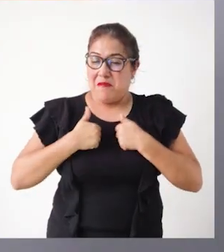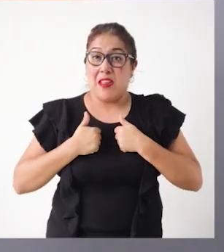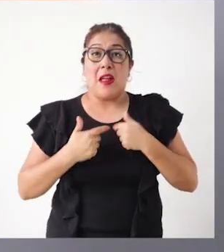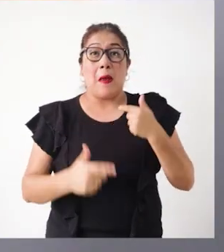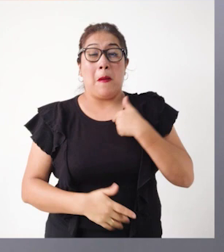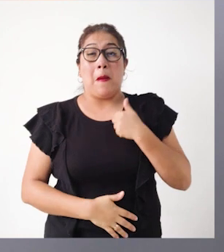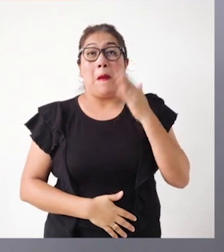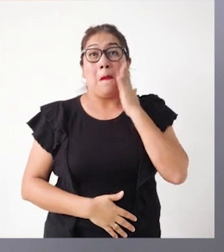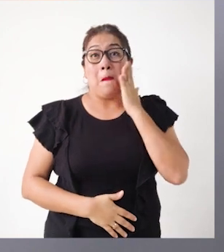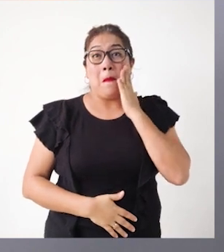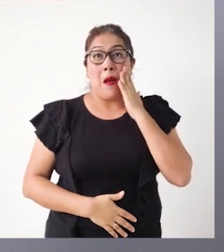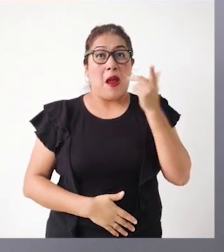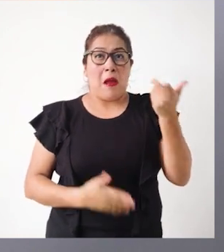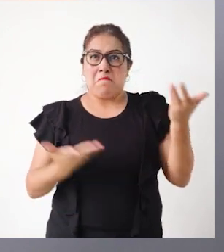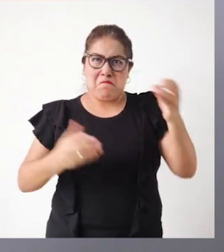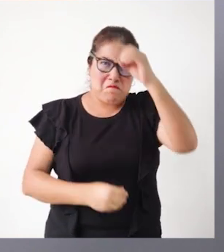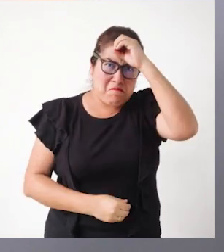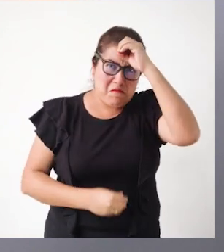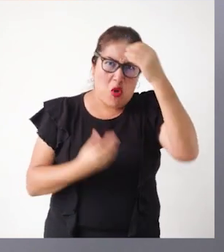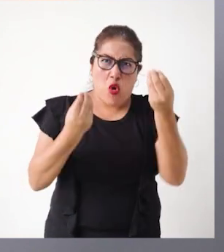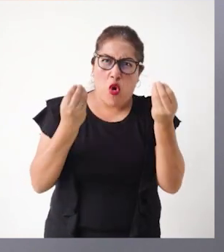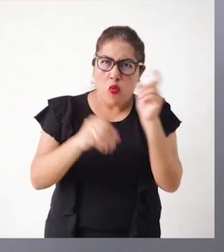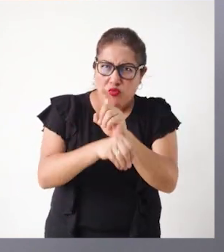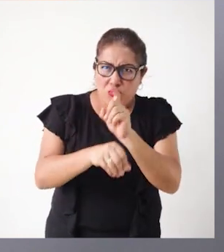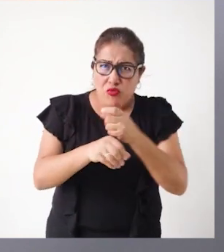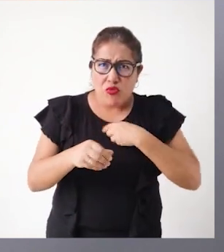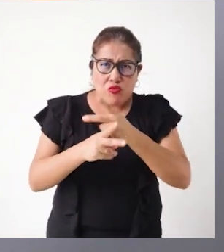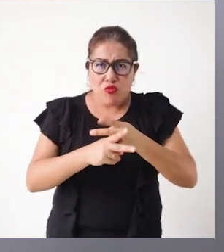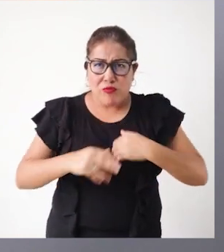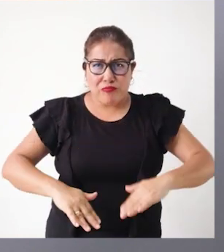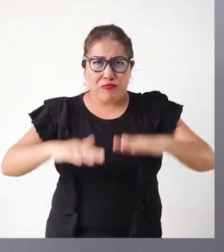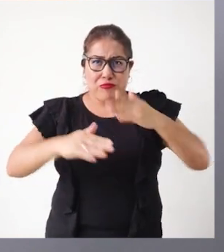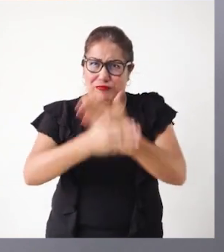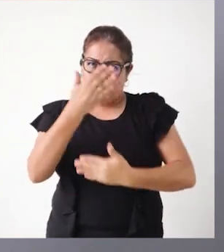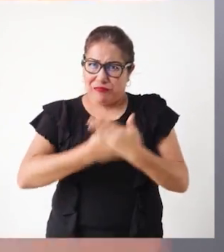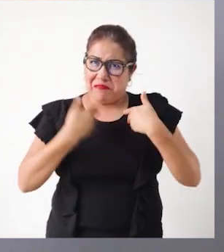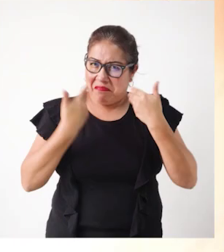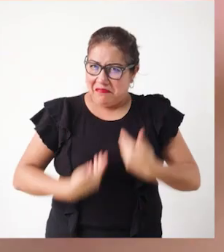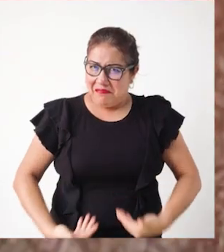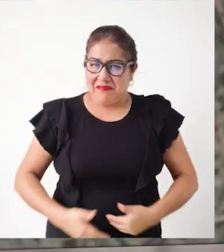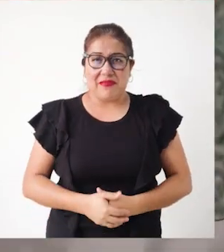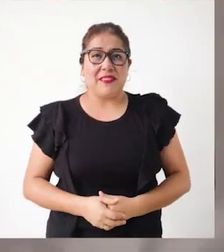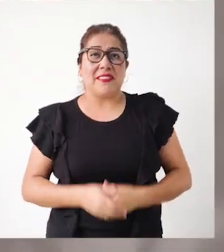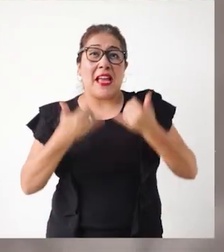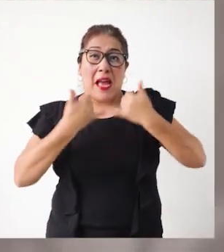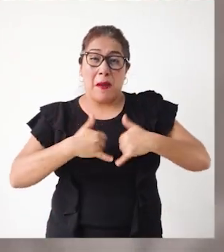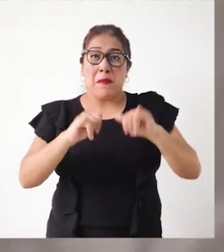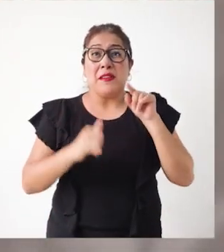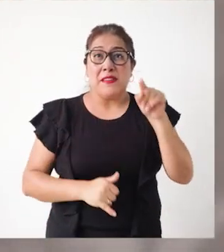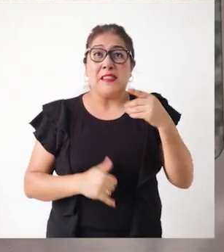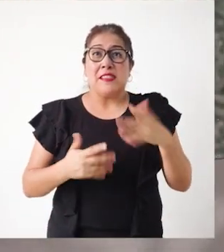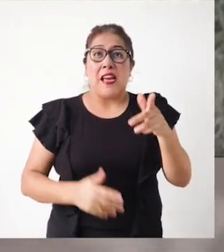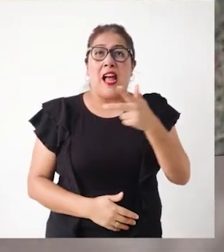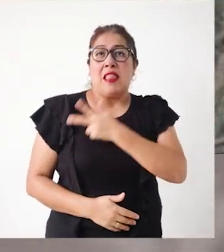A mi mamá no le dio un manual como criar, como educar a una niña con incapacidad. Y a pesar que tienes